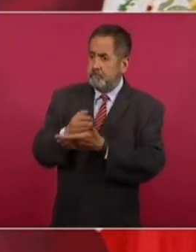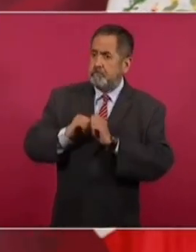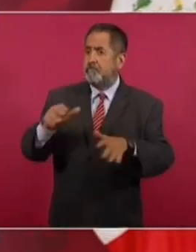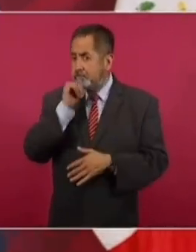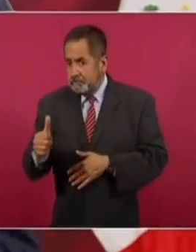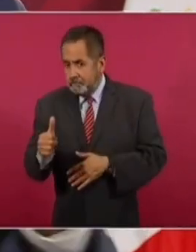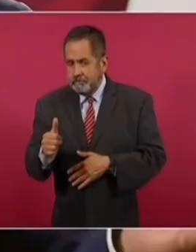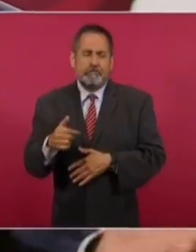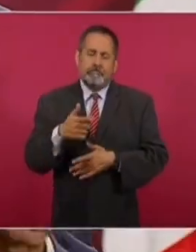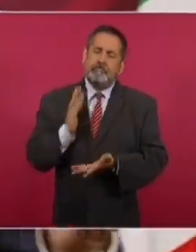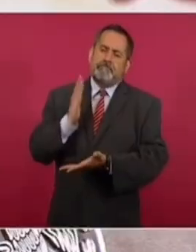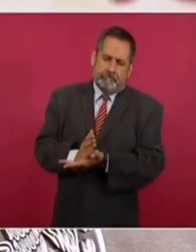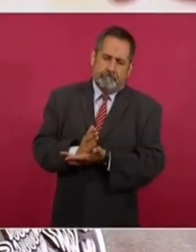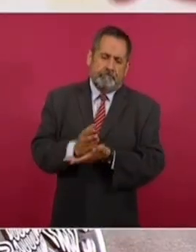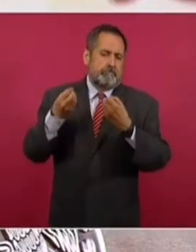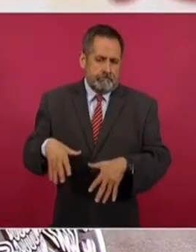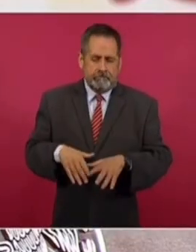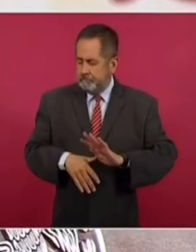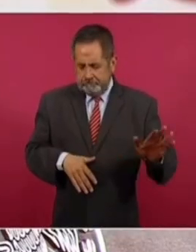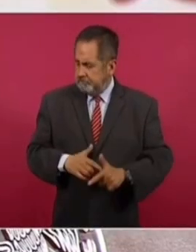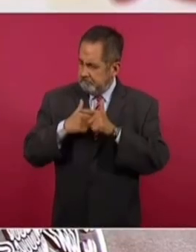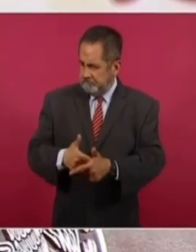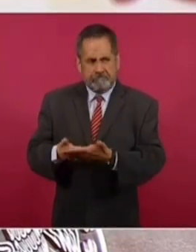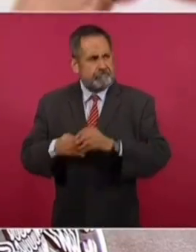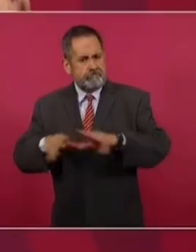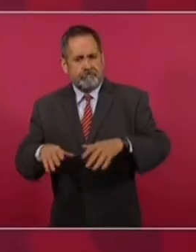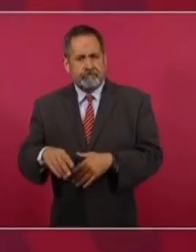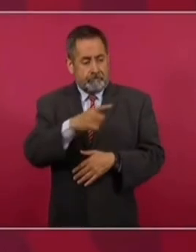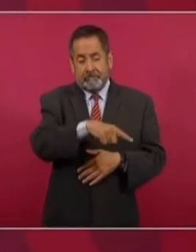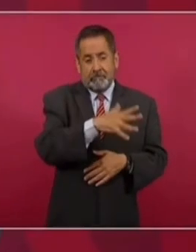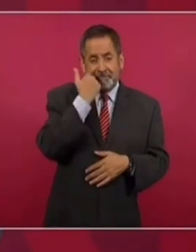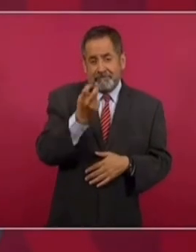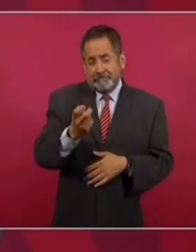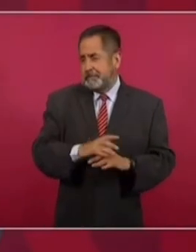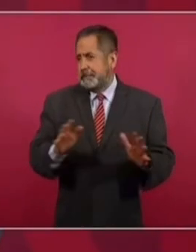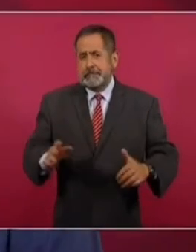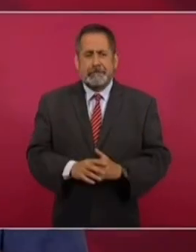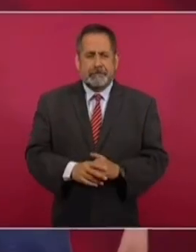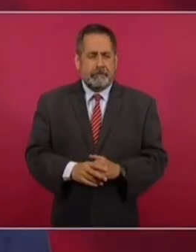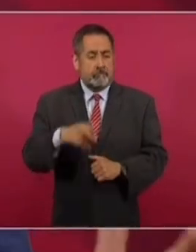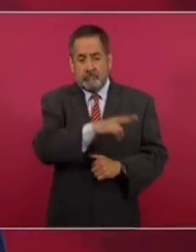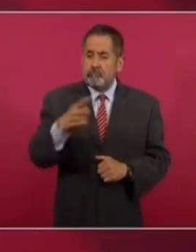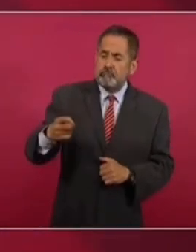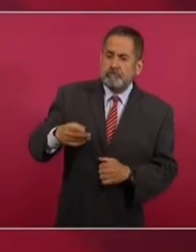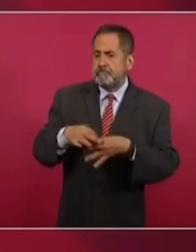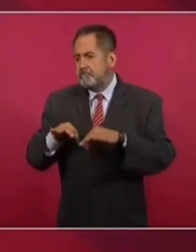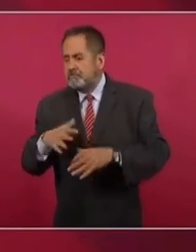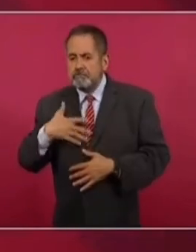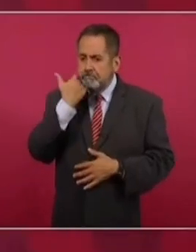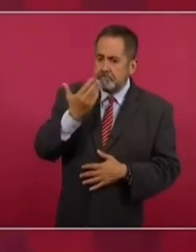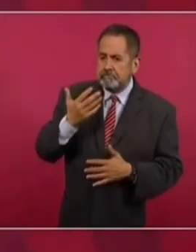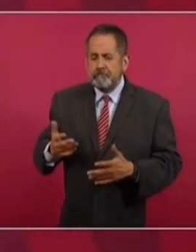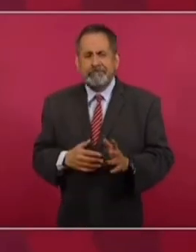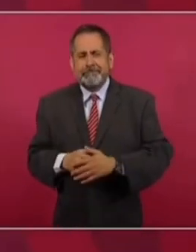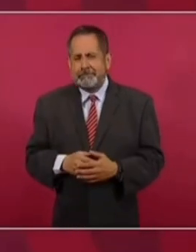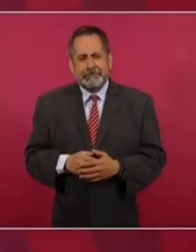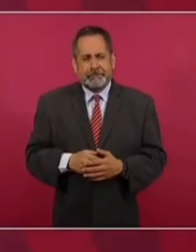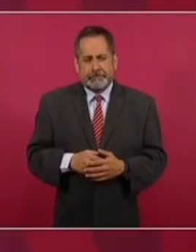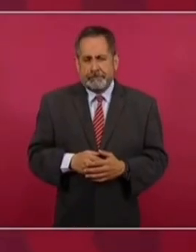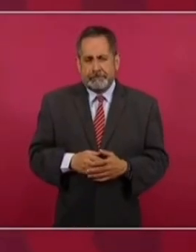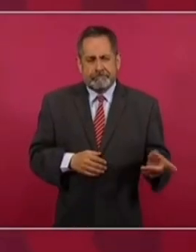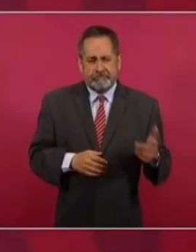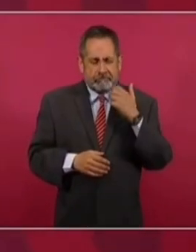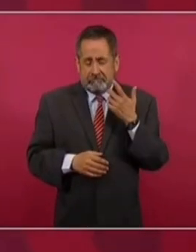pues nos paran por completo. Eso es lo que ellos quieren. A no les importa de que se quede